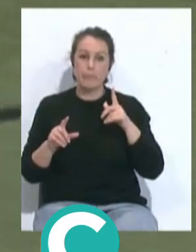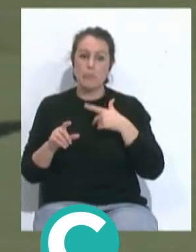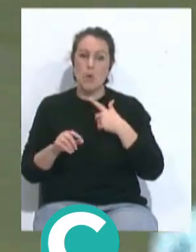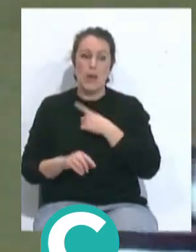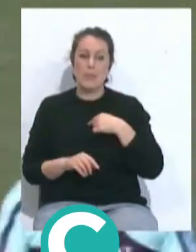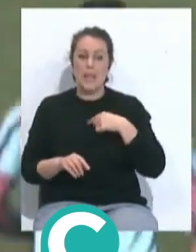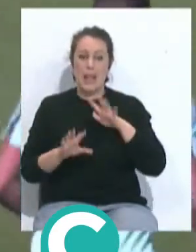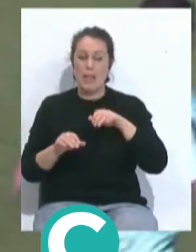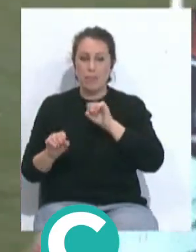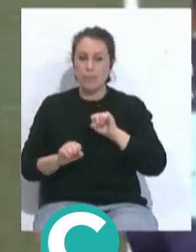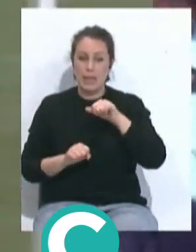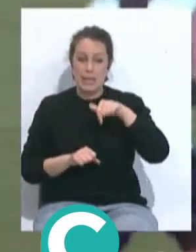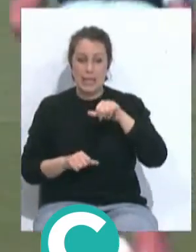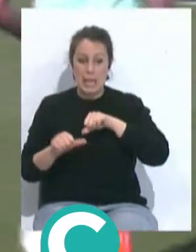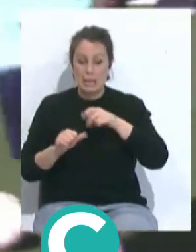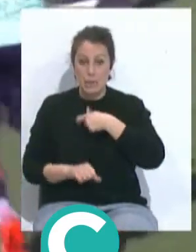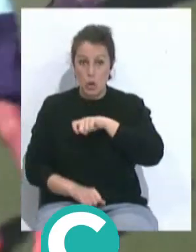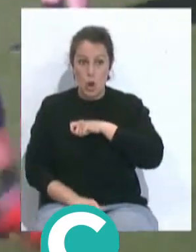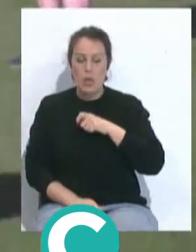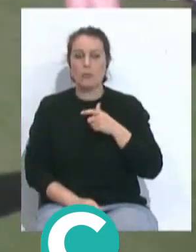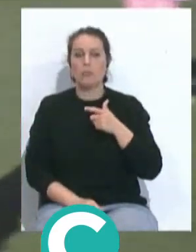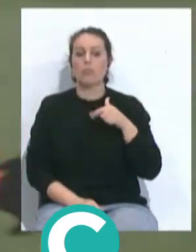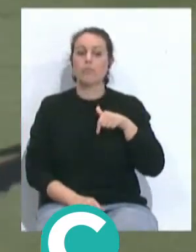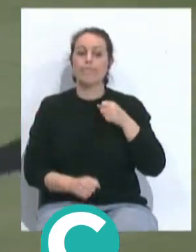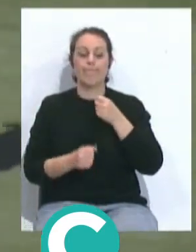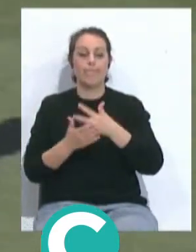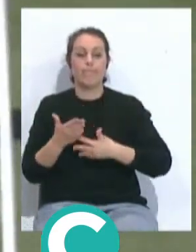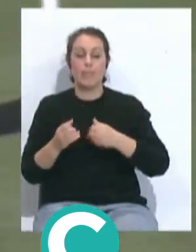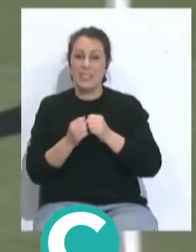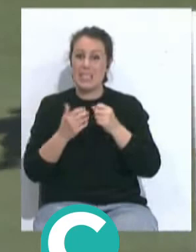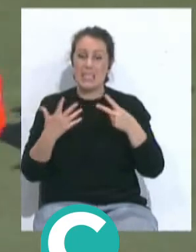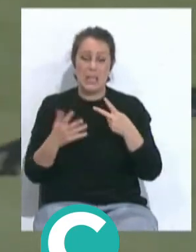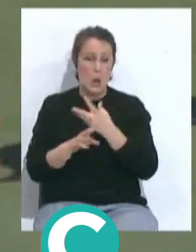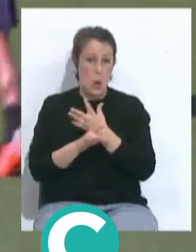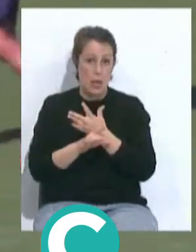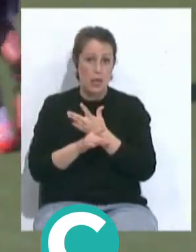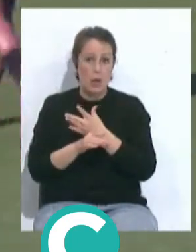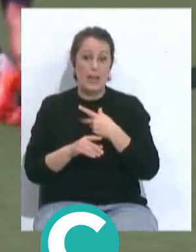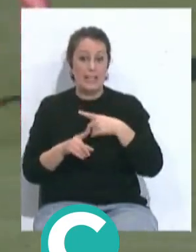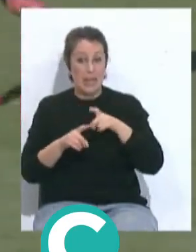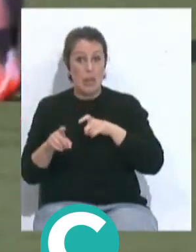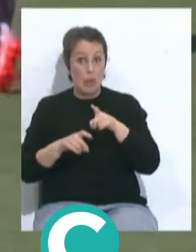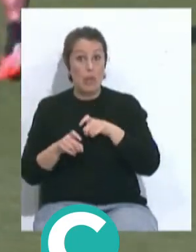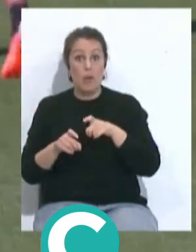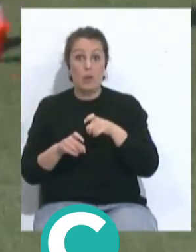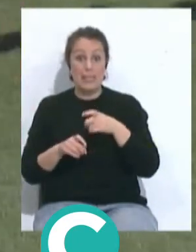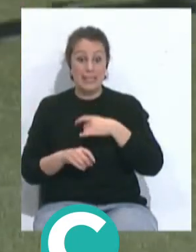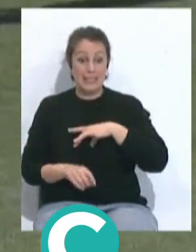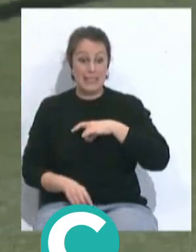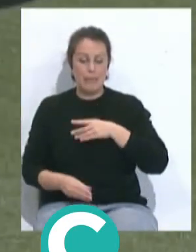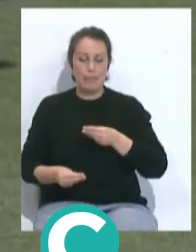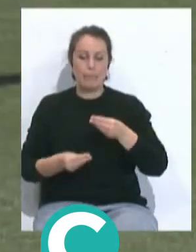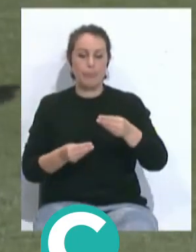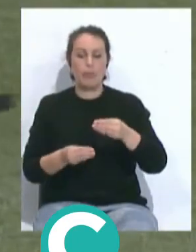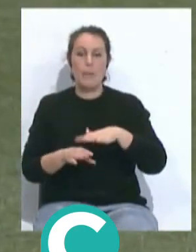camiseta del Cádiz aquí en la Liga Española, le ha impedido estar en esa lista de 27 jugadores que ha facilitado el seleccionador de Chile para